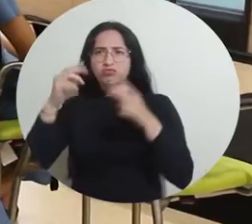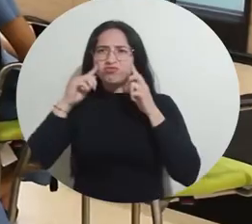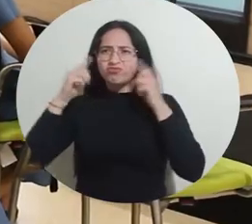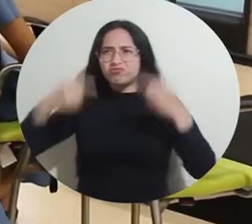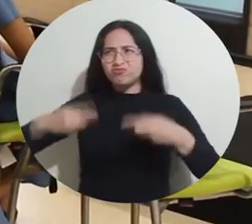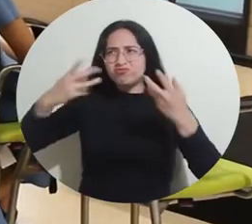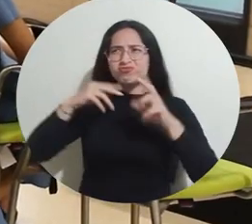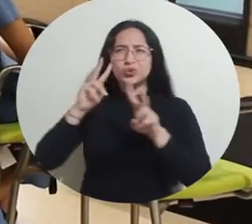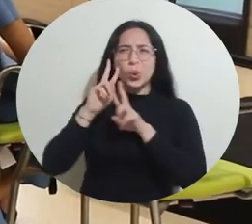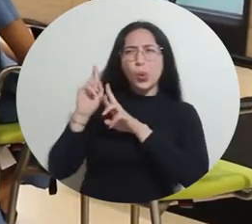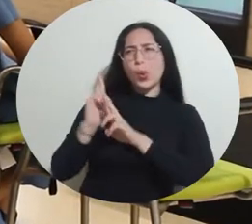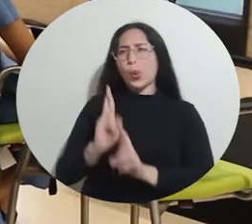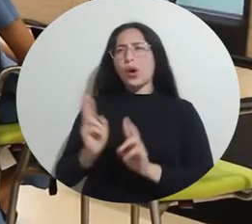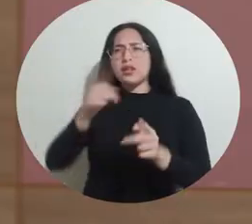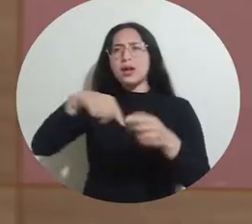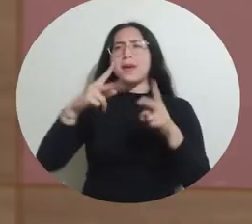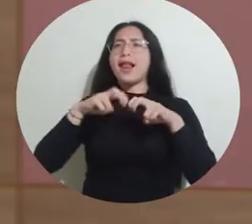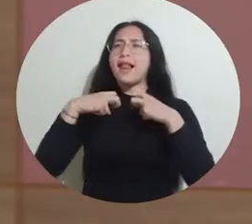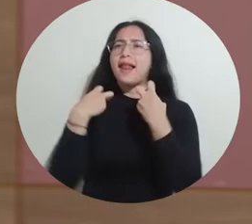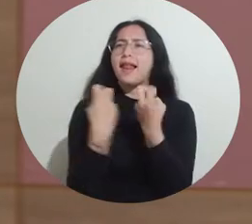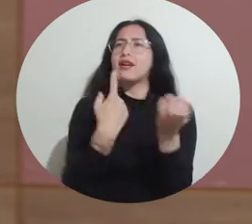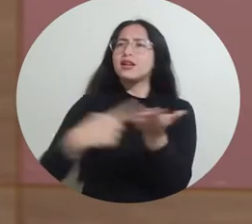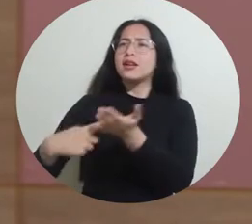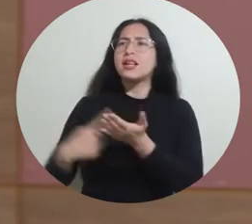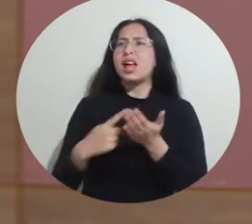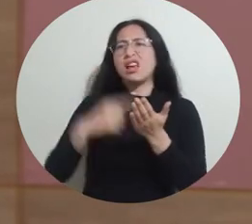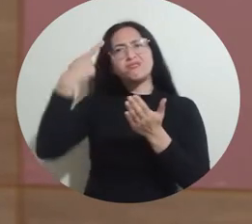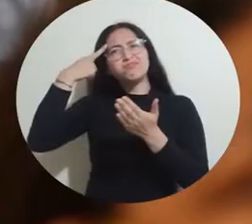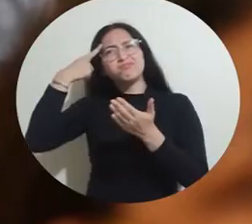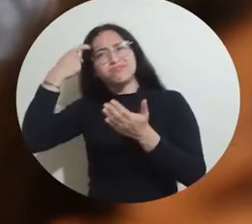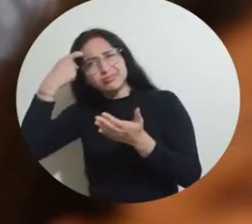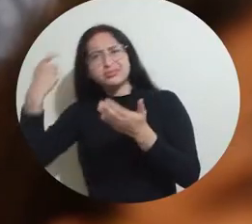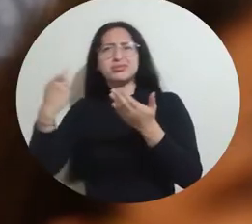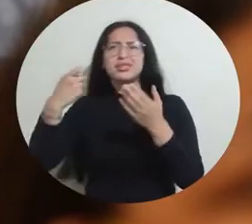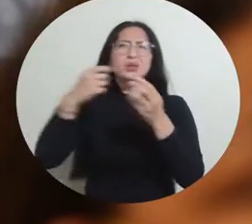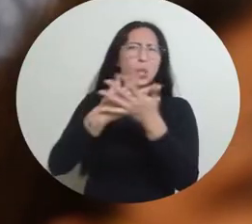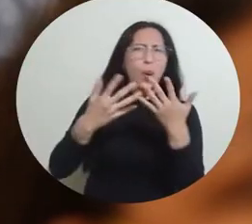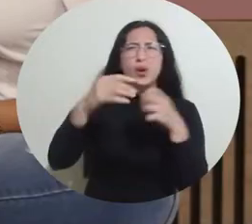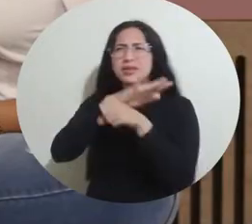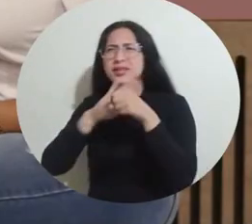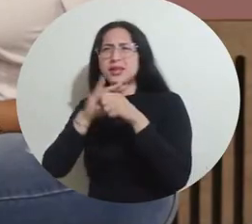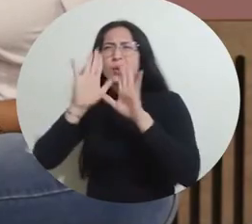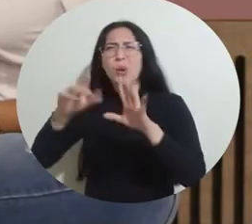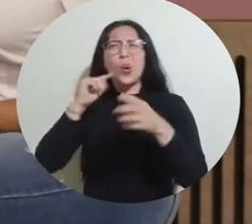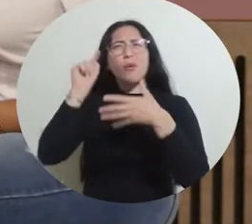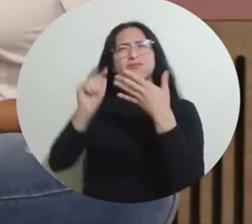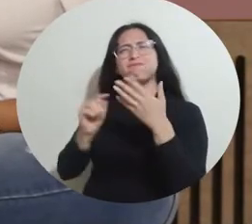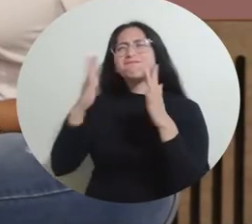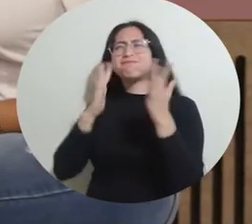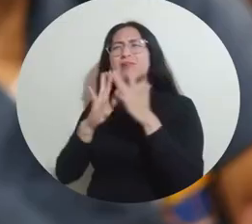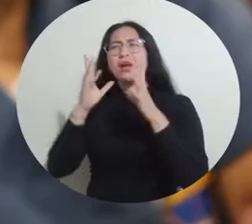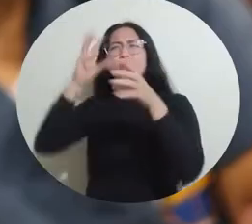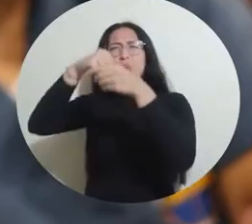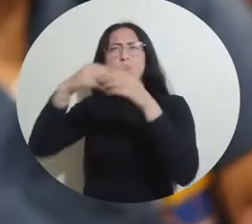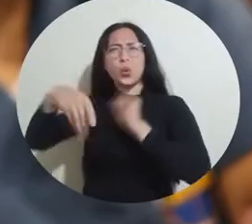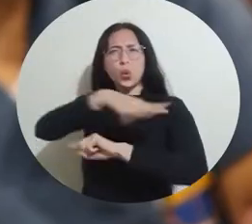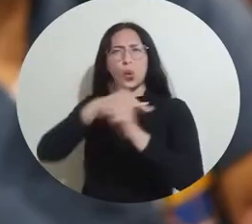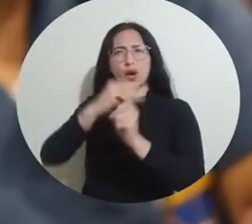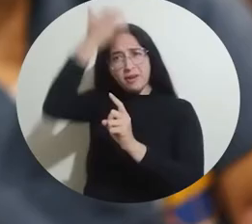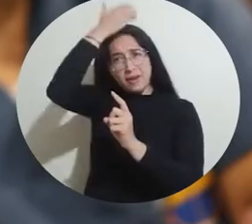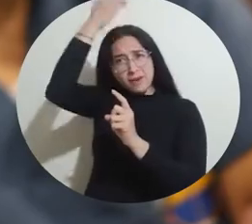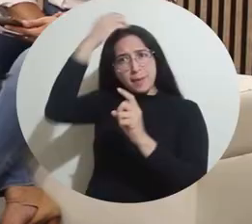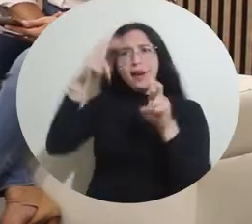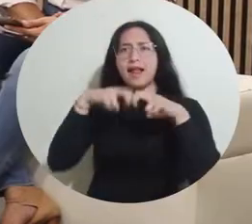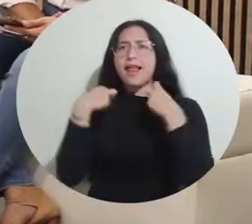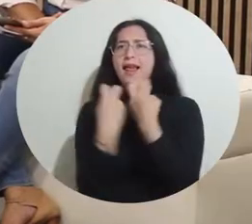noveno. En esta celebración se desarrolló un conversatorio donde se dialogó sobre los desafíos de la enfermería en su construcción social en Santa Marta, con